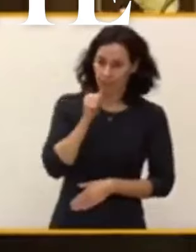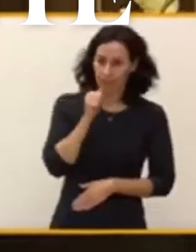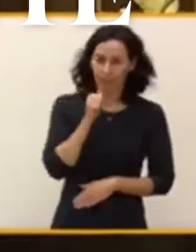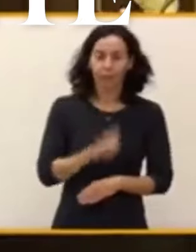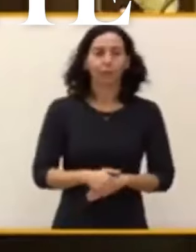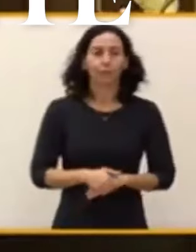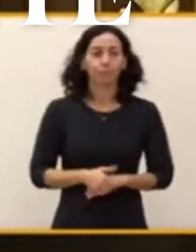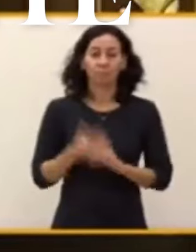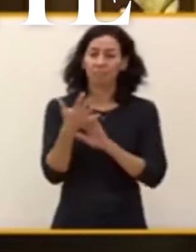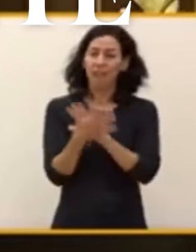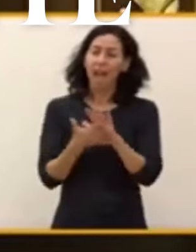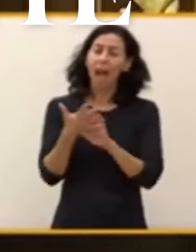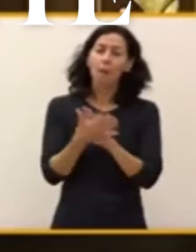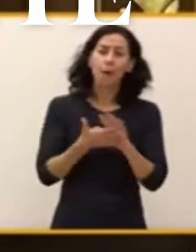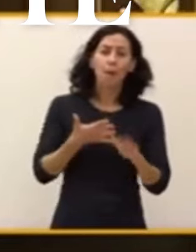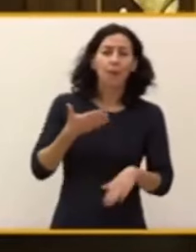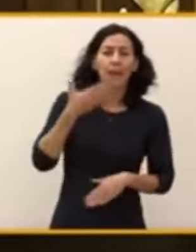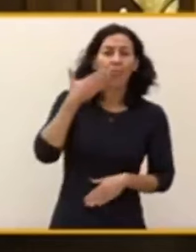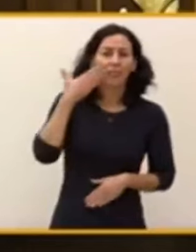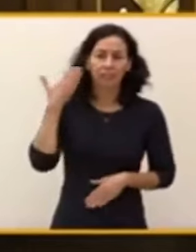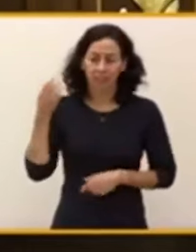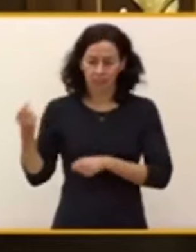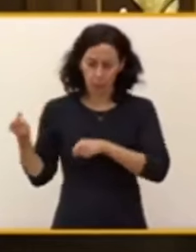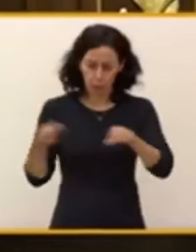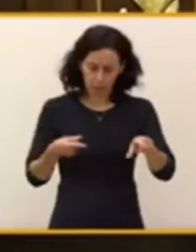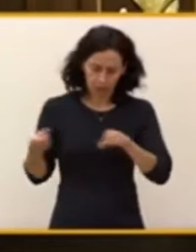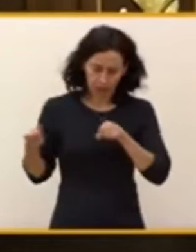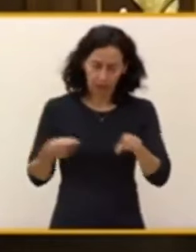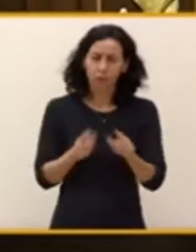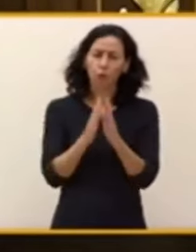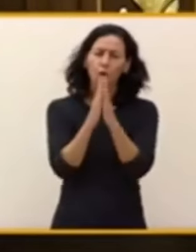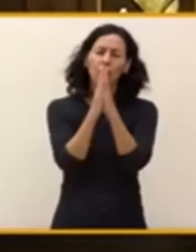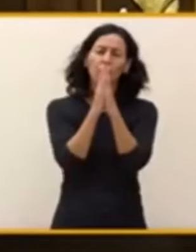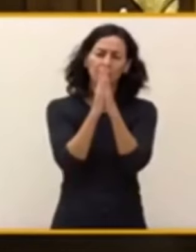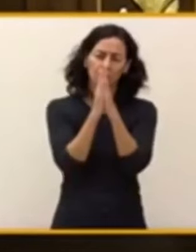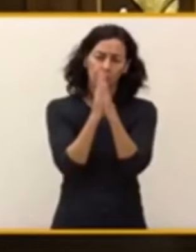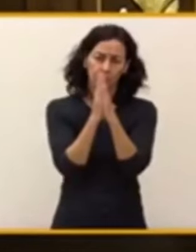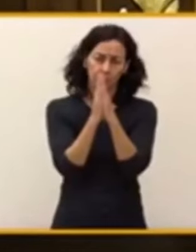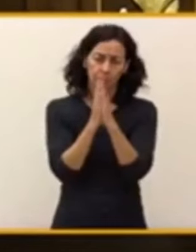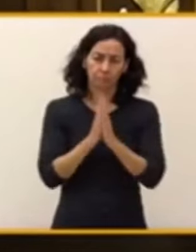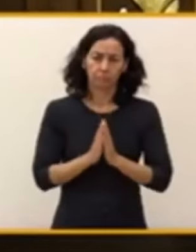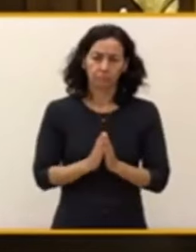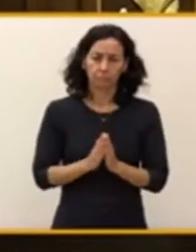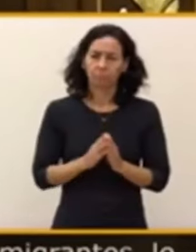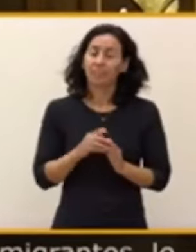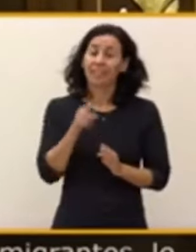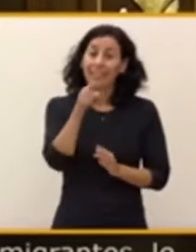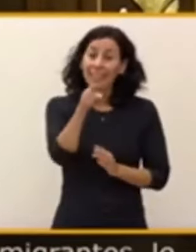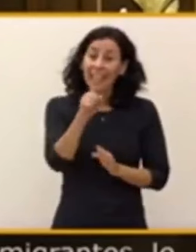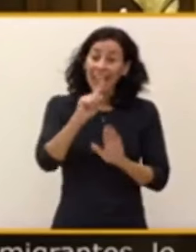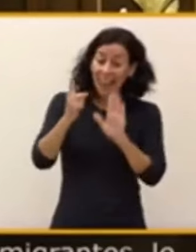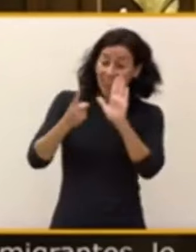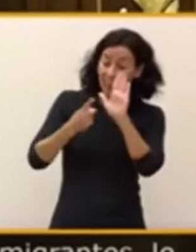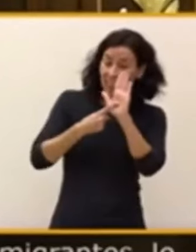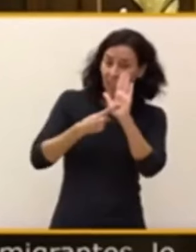Le pido expresamente que retire la ley que deja sin efecto más de